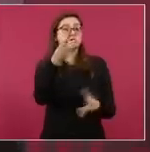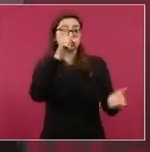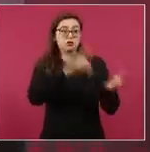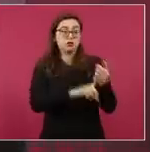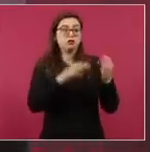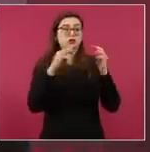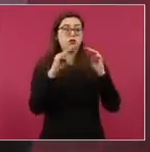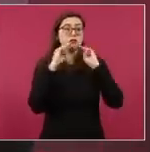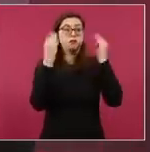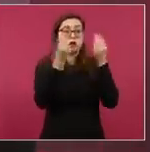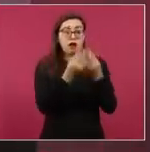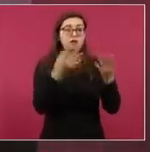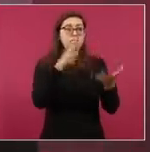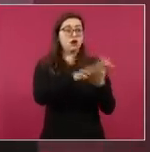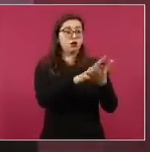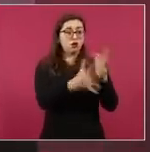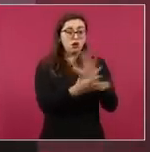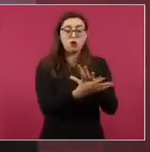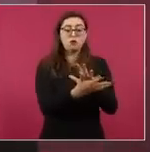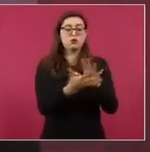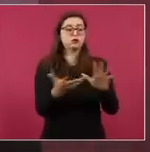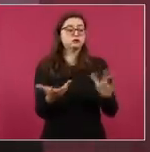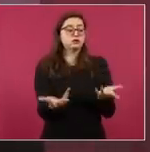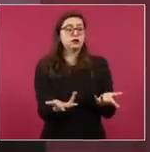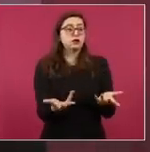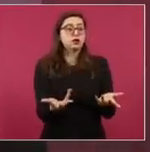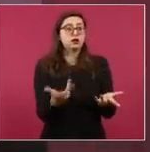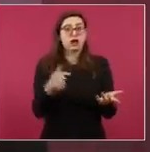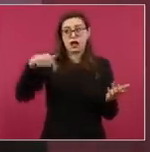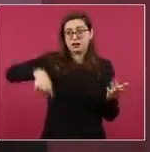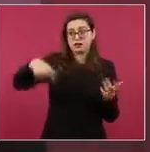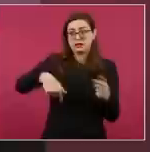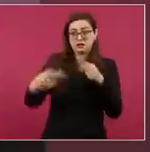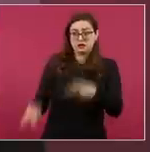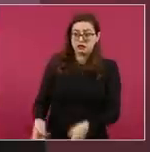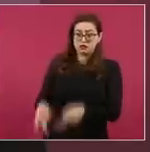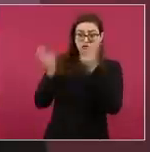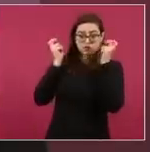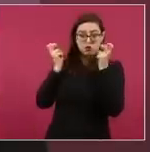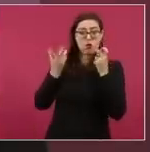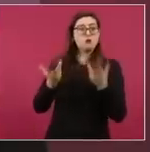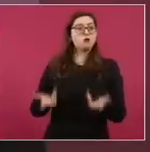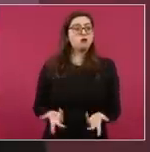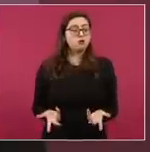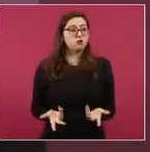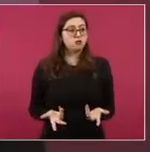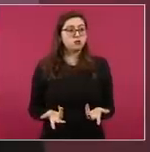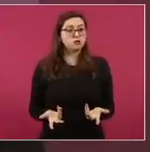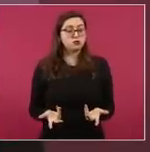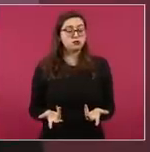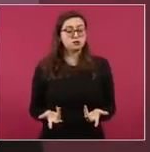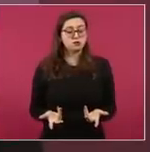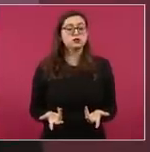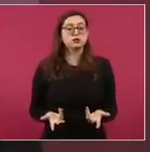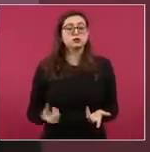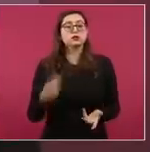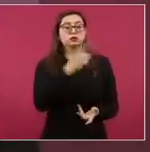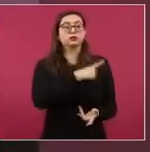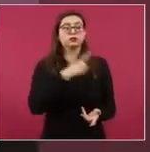de recursos que